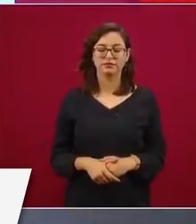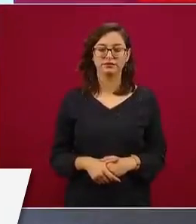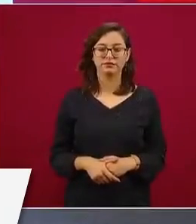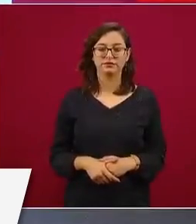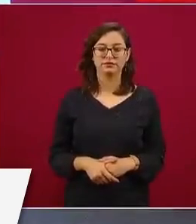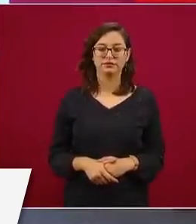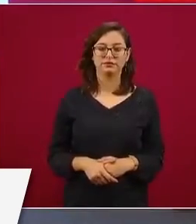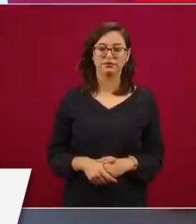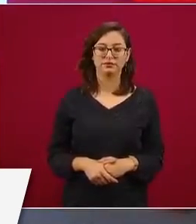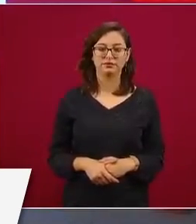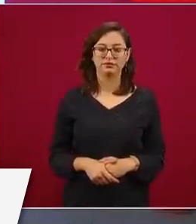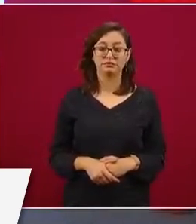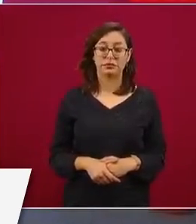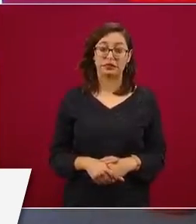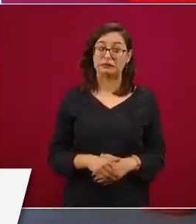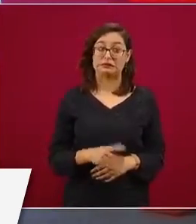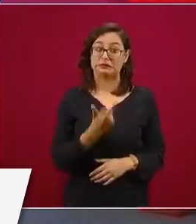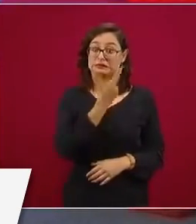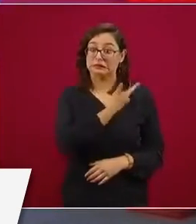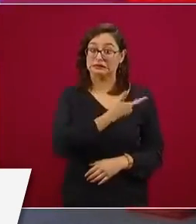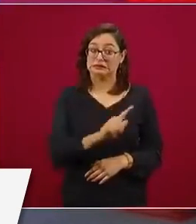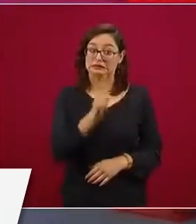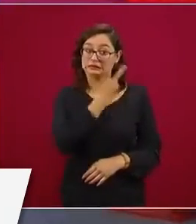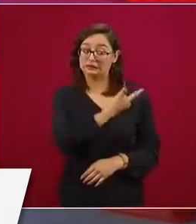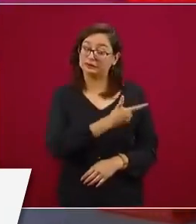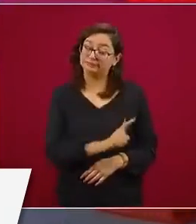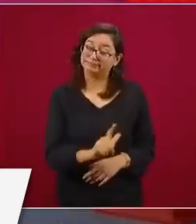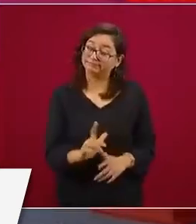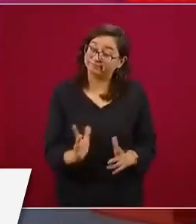Aunque no les gustó tampoco, no les gusta.